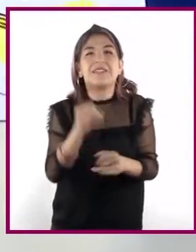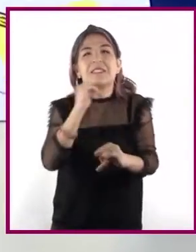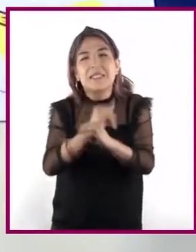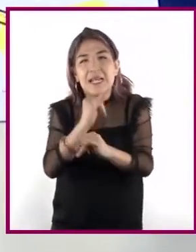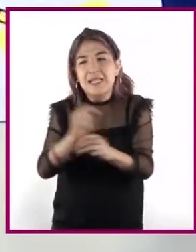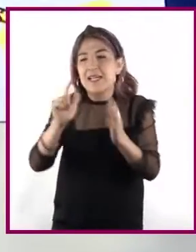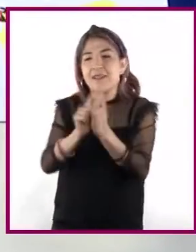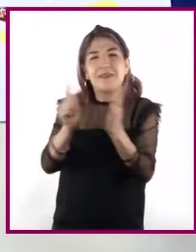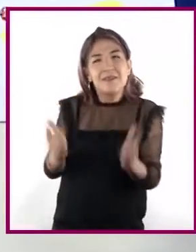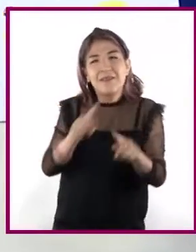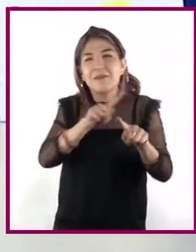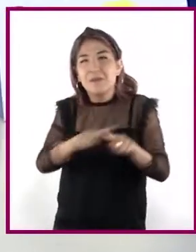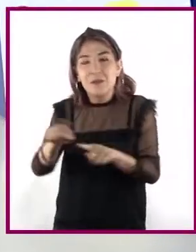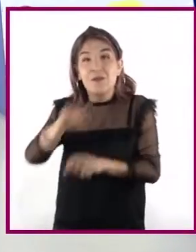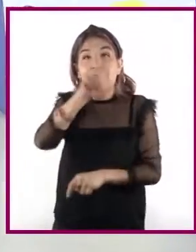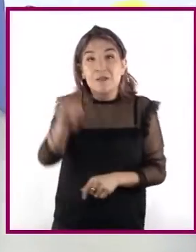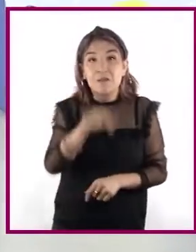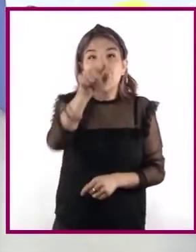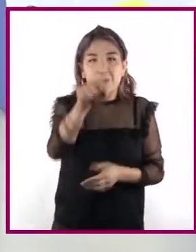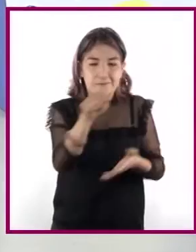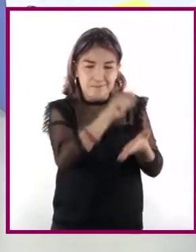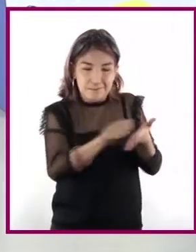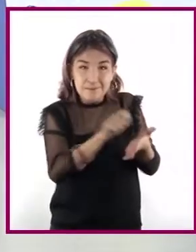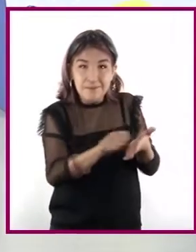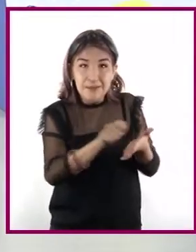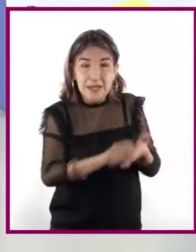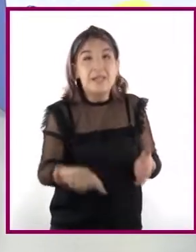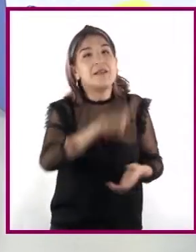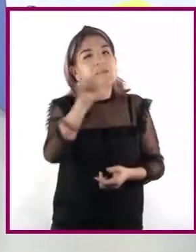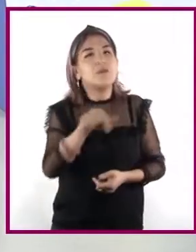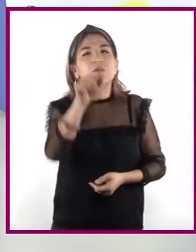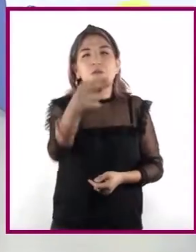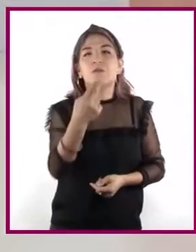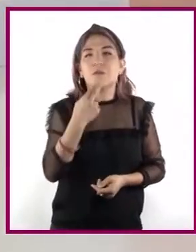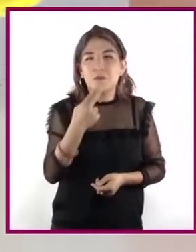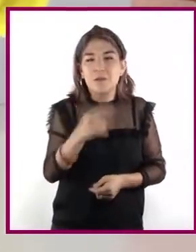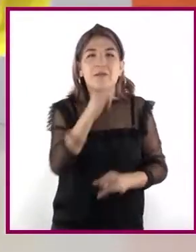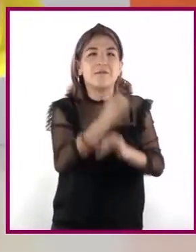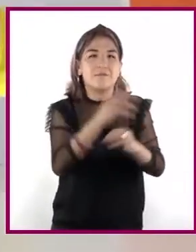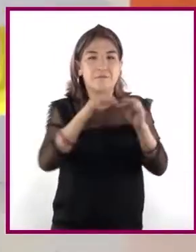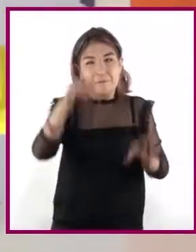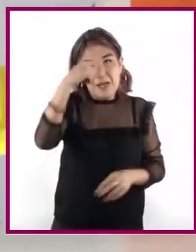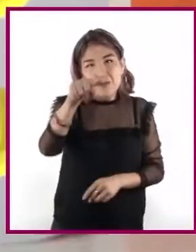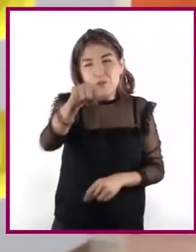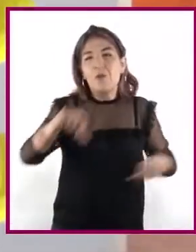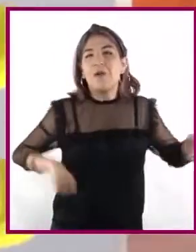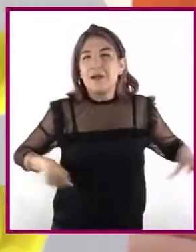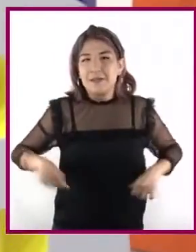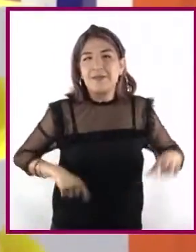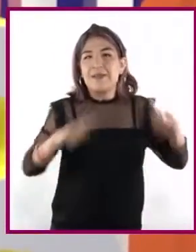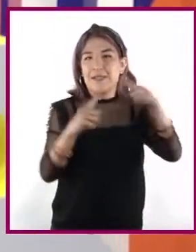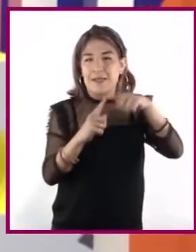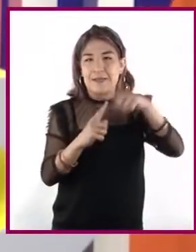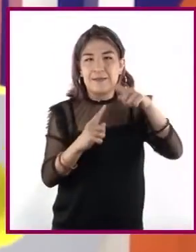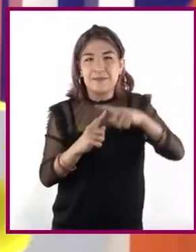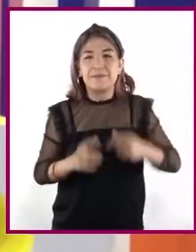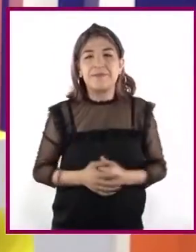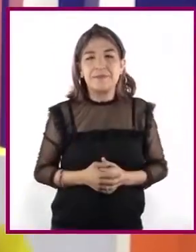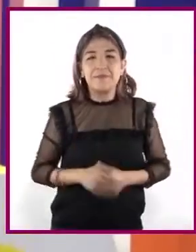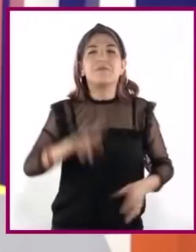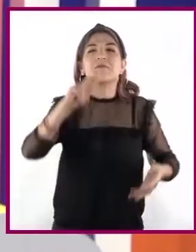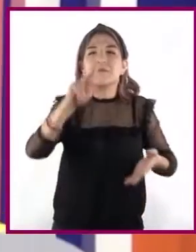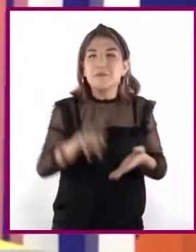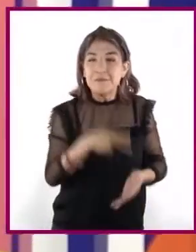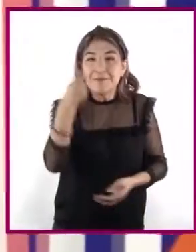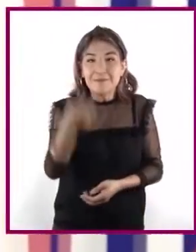y registrarla para posteriormente utilizarla en la redacción de su trabajo. Nuevamente,